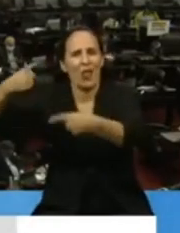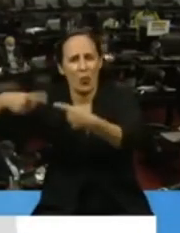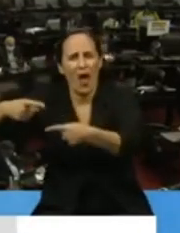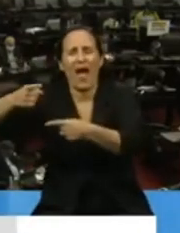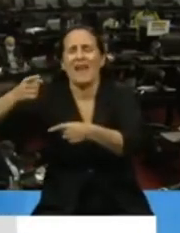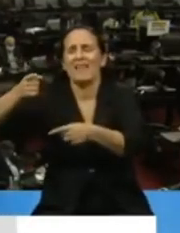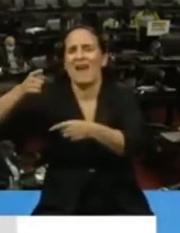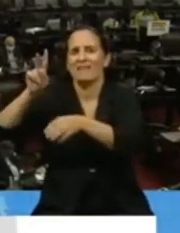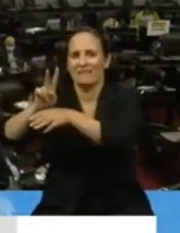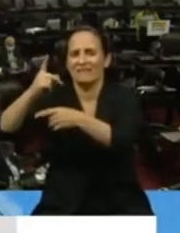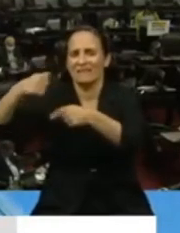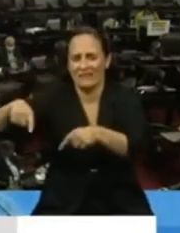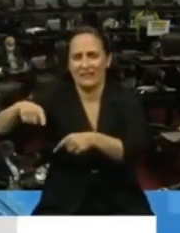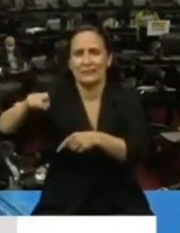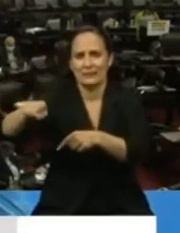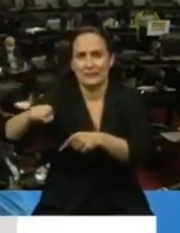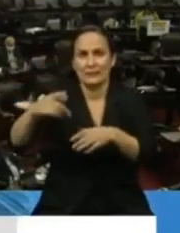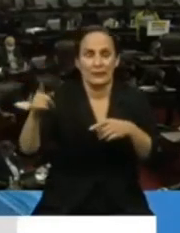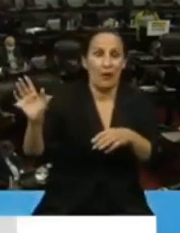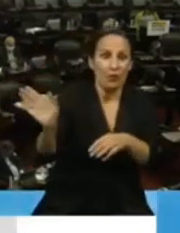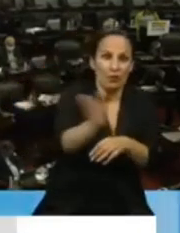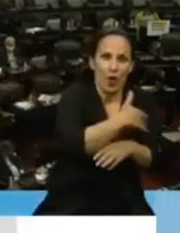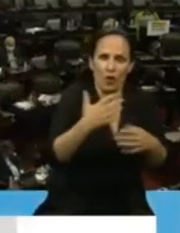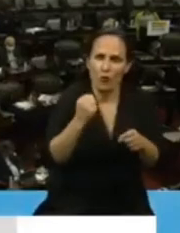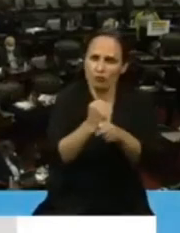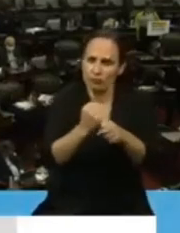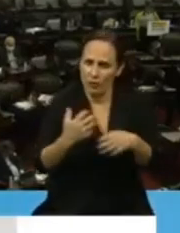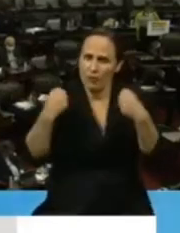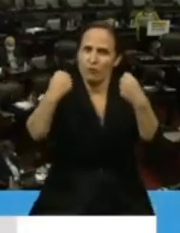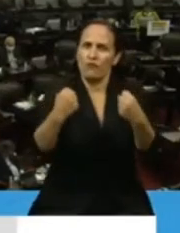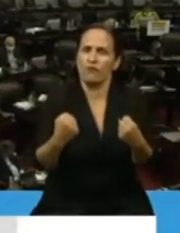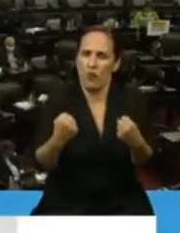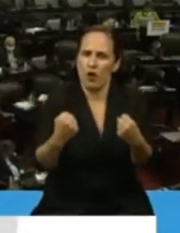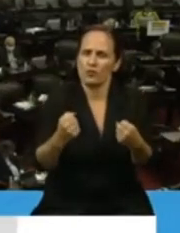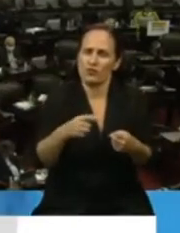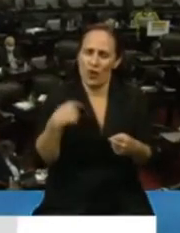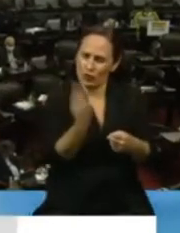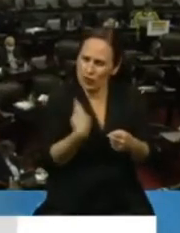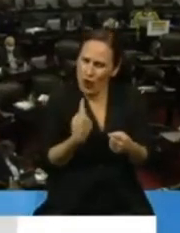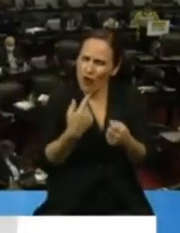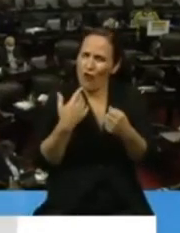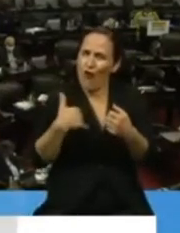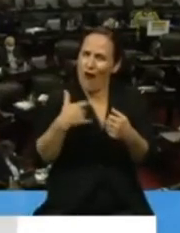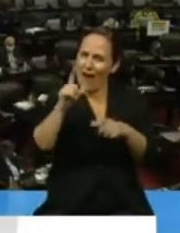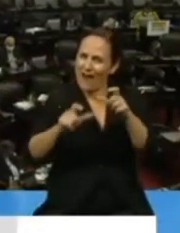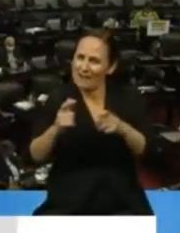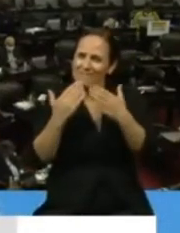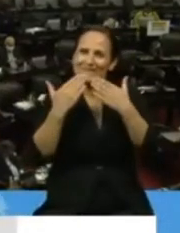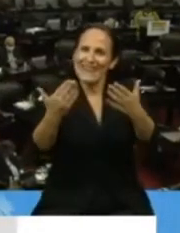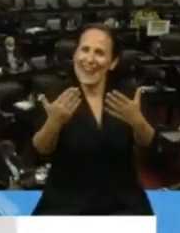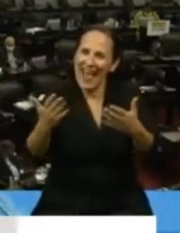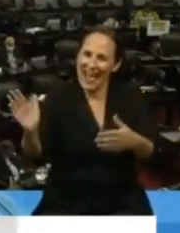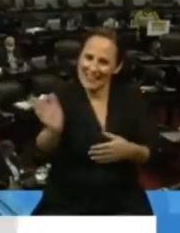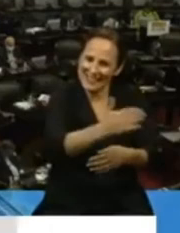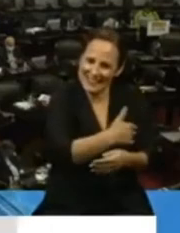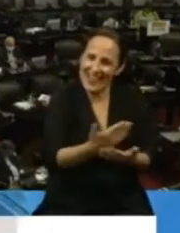Este esfuerzo, al que estamos muy agradecidos los argentinos, seguro